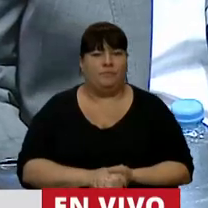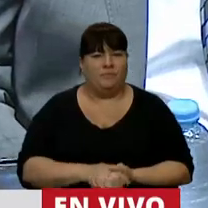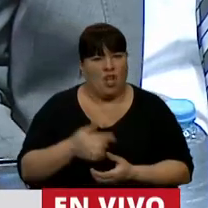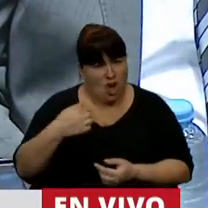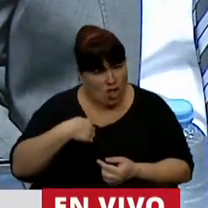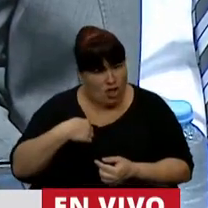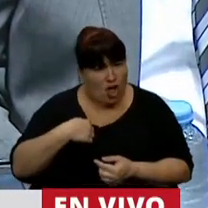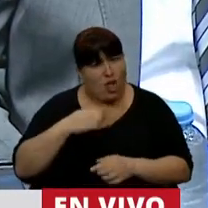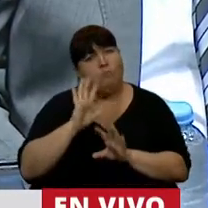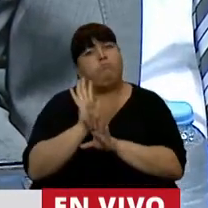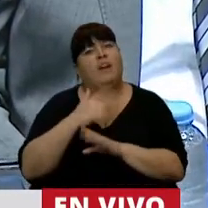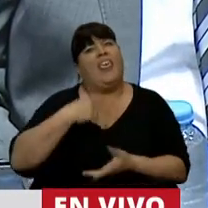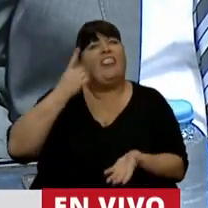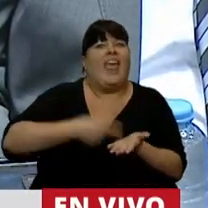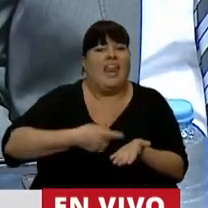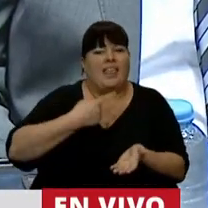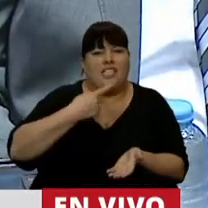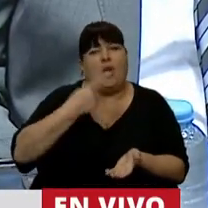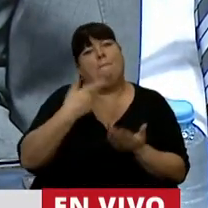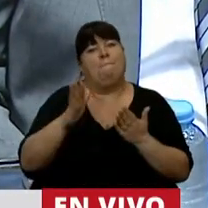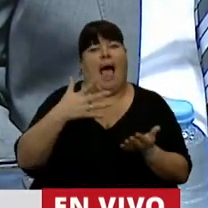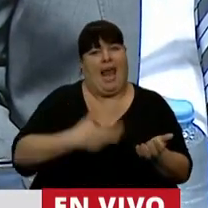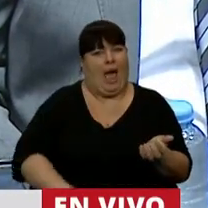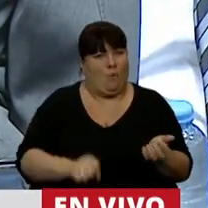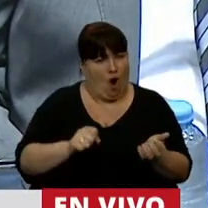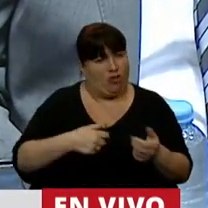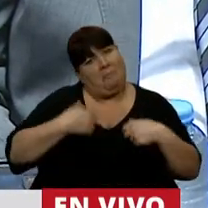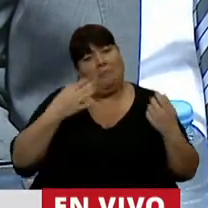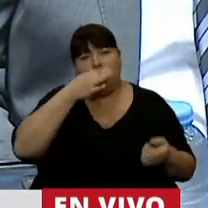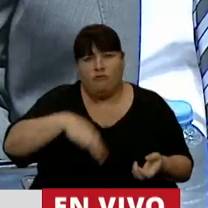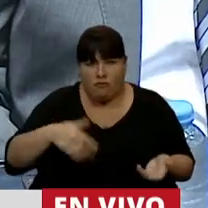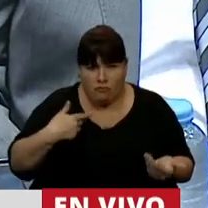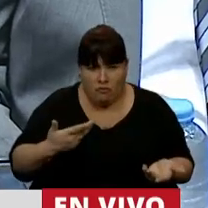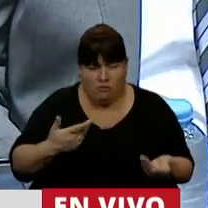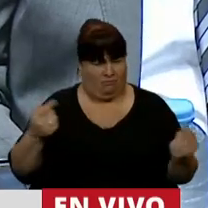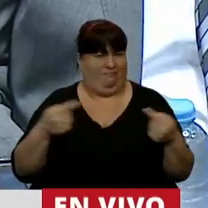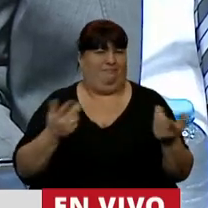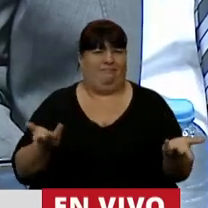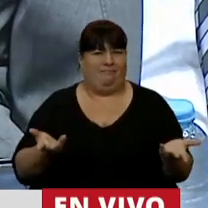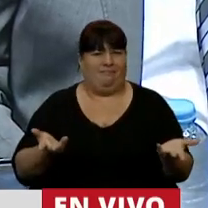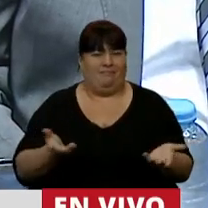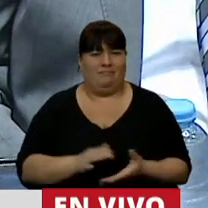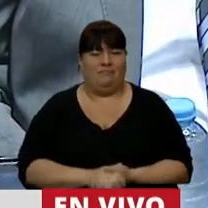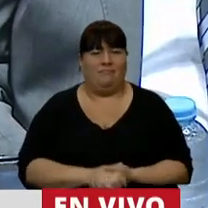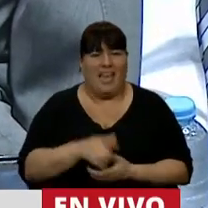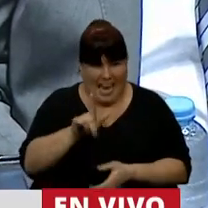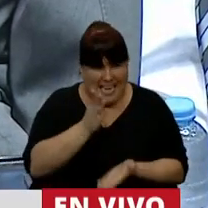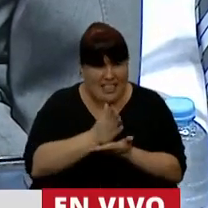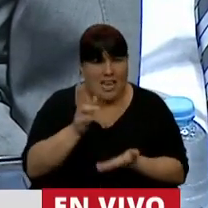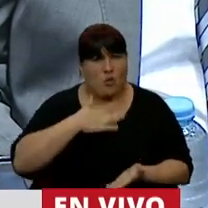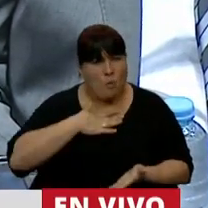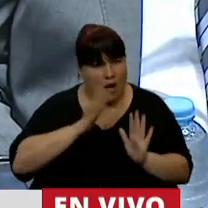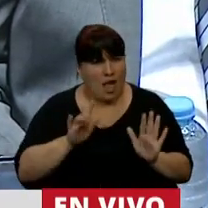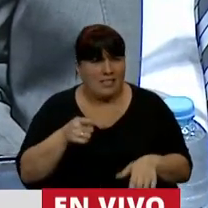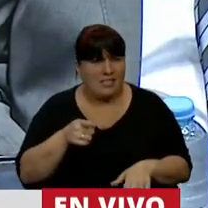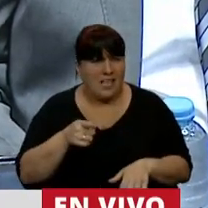rogarnos nosotros el derecho de eliminarla a capricho, arbitrariamente. Eso es un derecho humano.